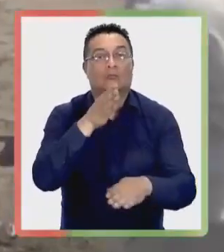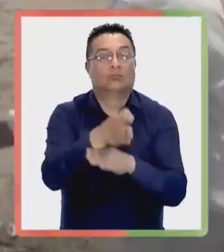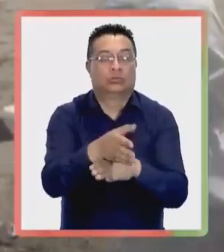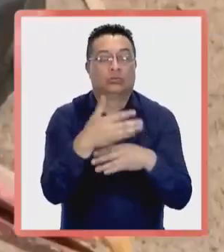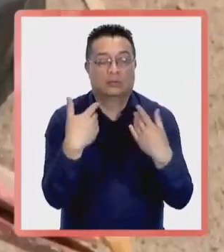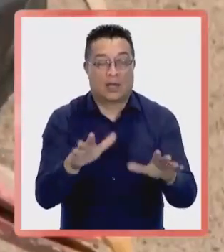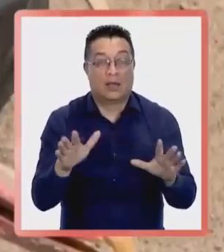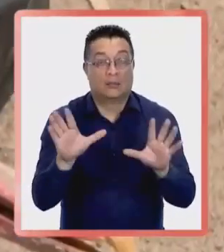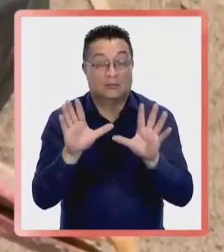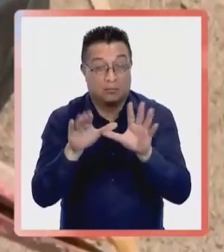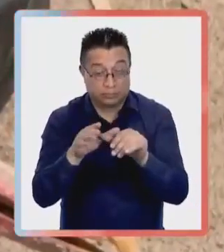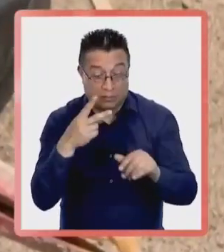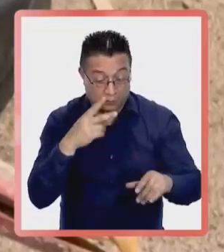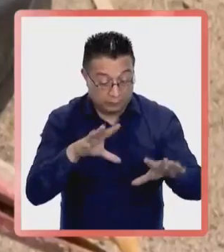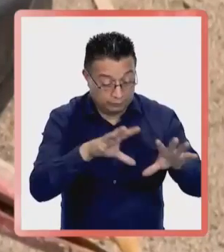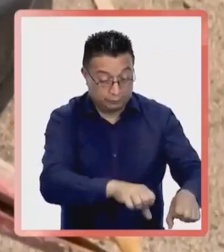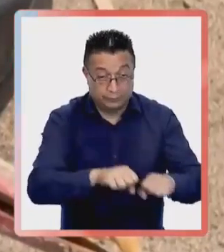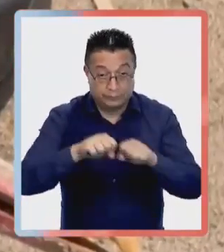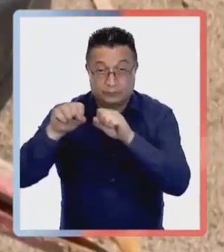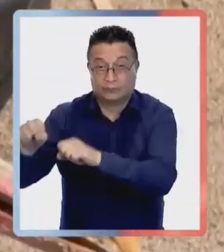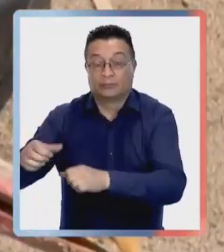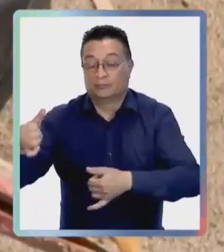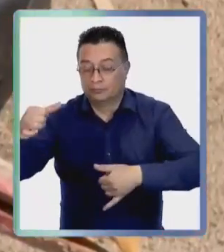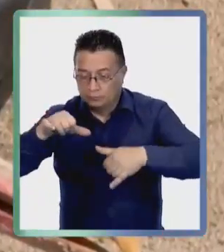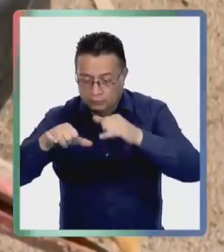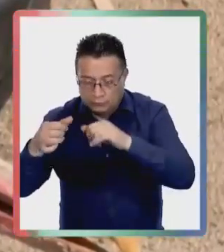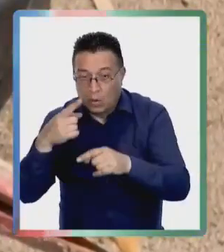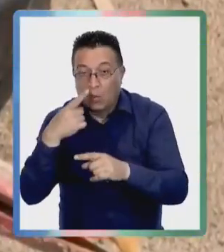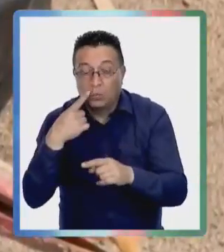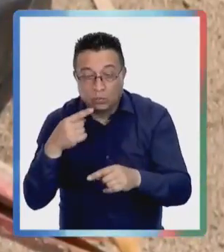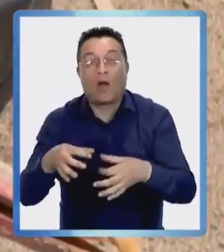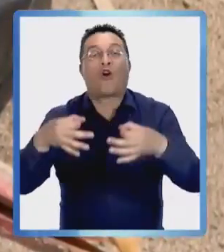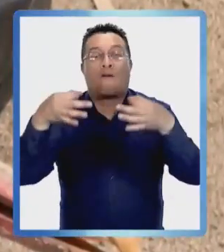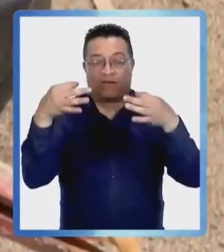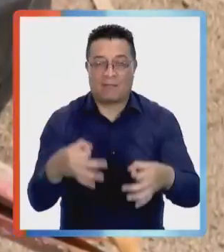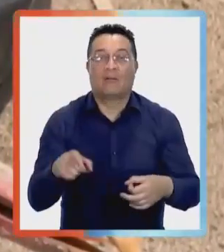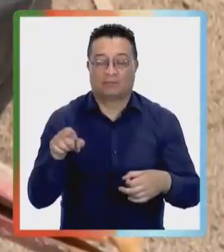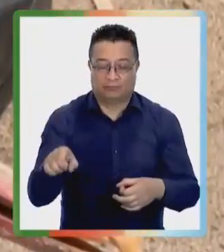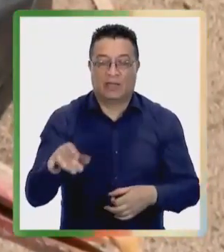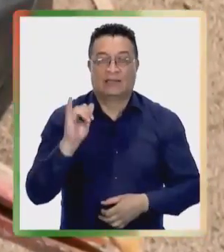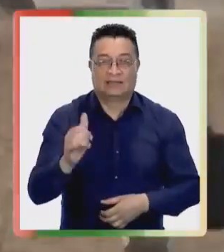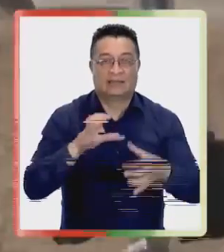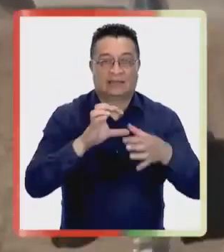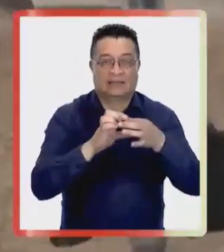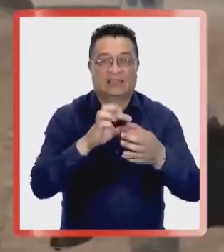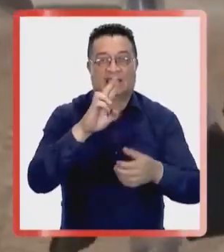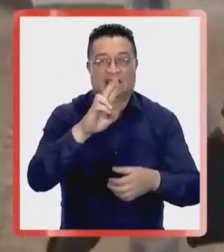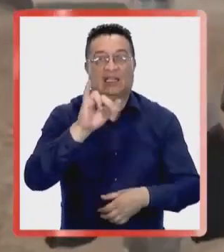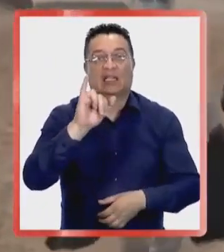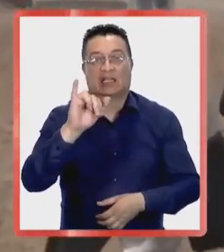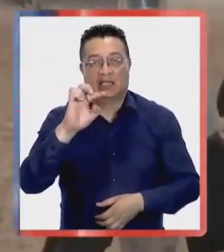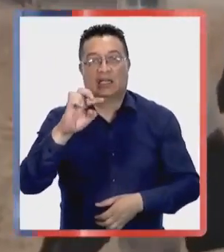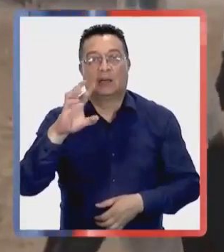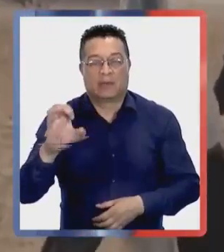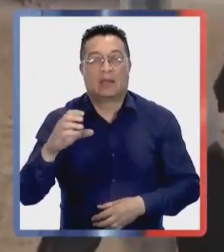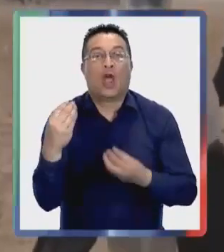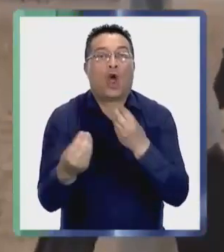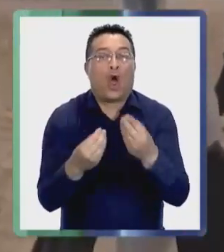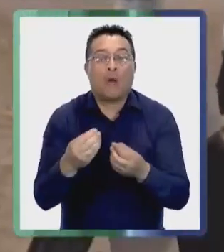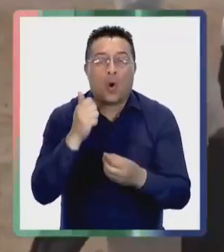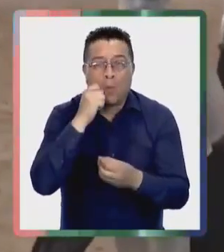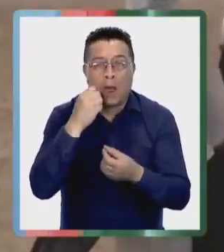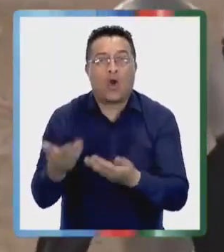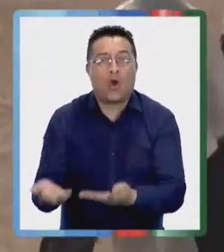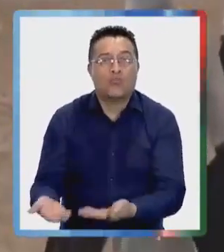protección, acudió a retirar las aves para realizar los análisis en laboratorio, que terminaron por confirmar los hallazgos. ¿Cómo